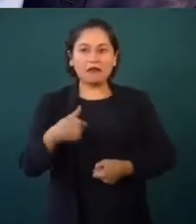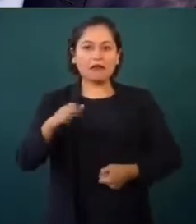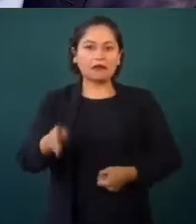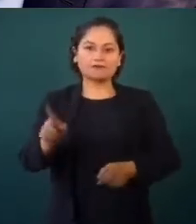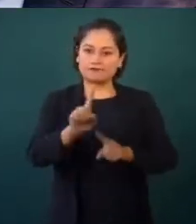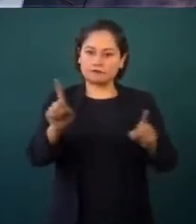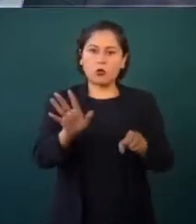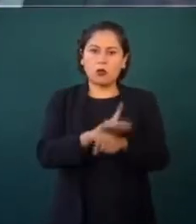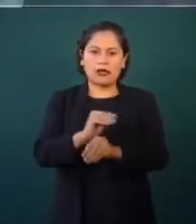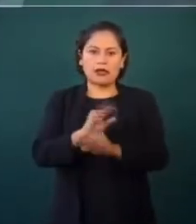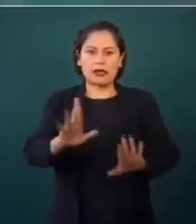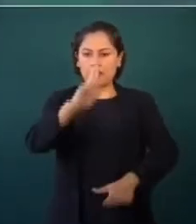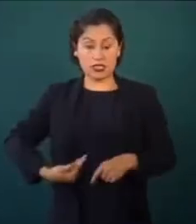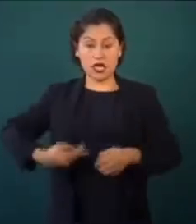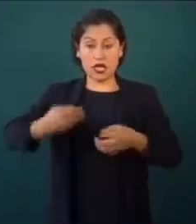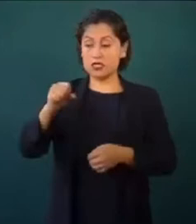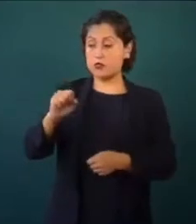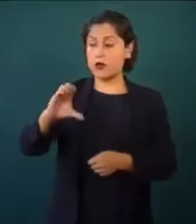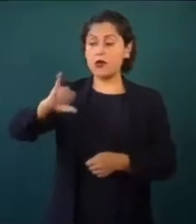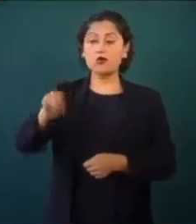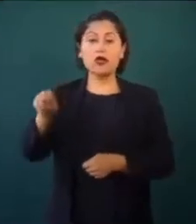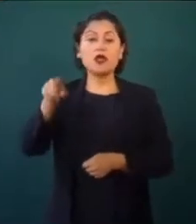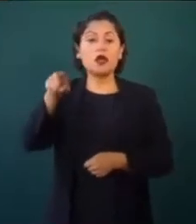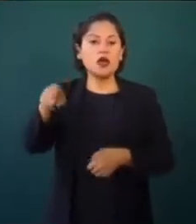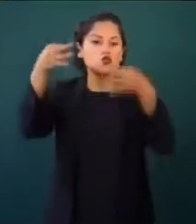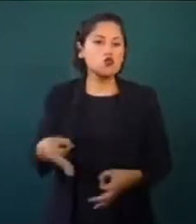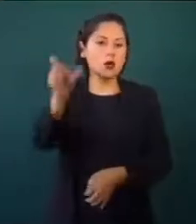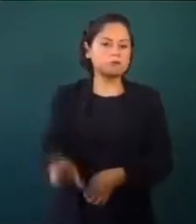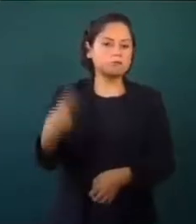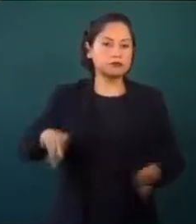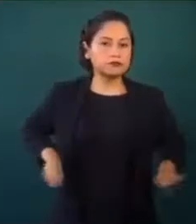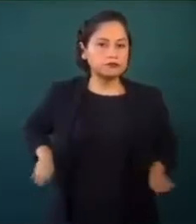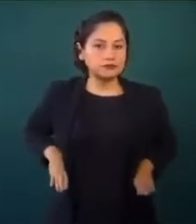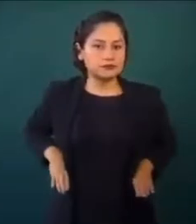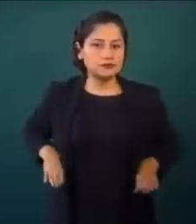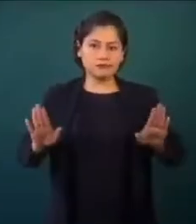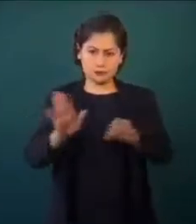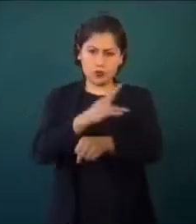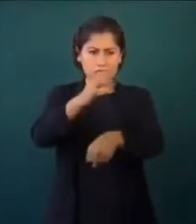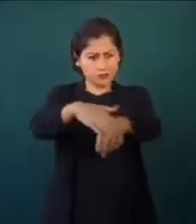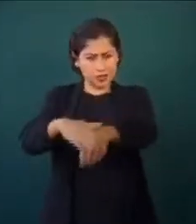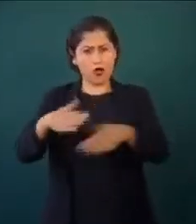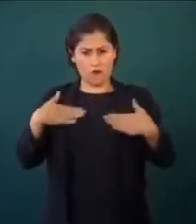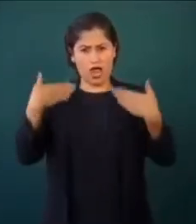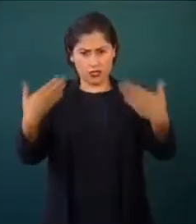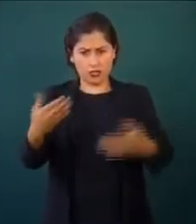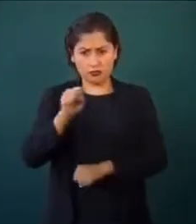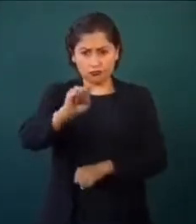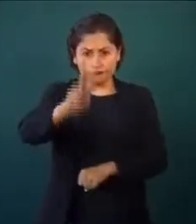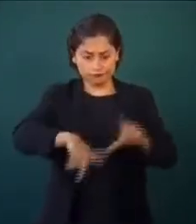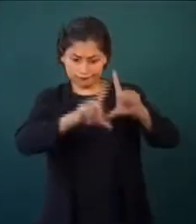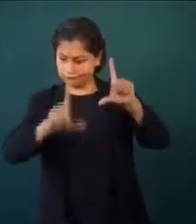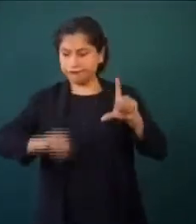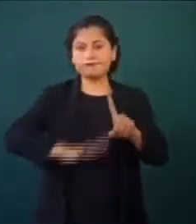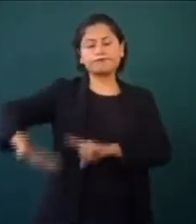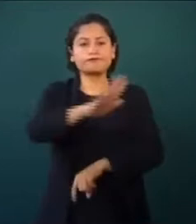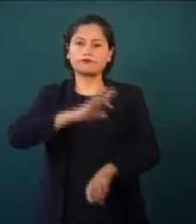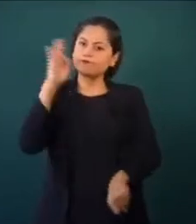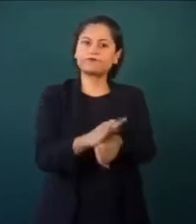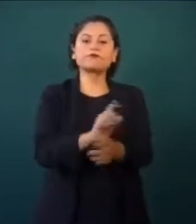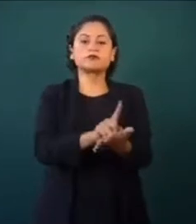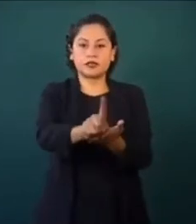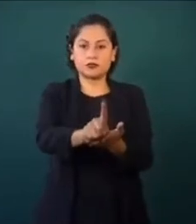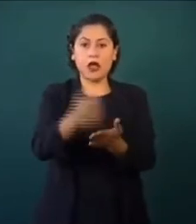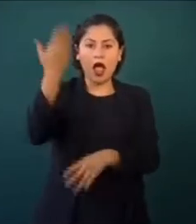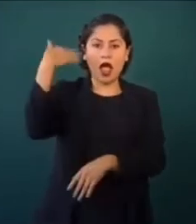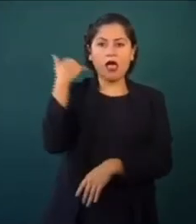flagrante violación al Estado de Derecho. Entonces, tengamos confianza. Sí hay un auténtico Estado de Derecho. Ya no hay en México un